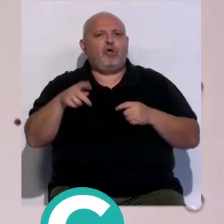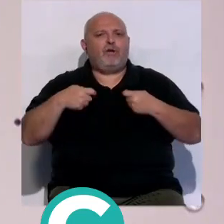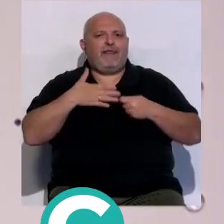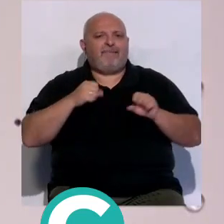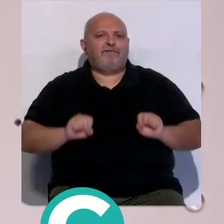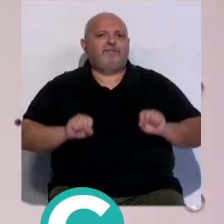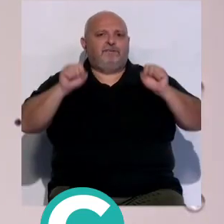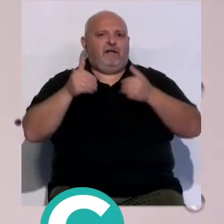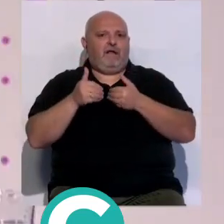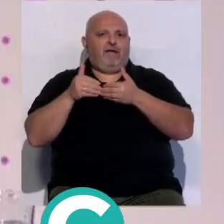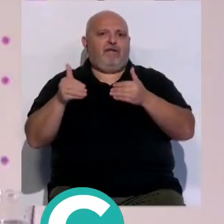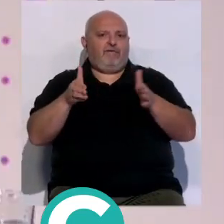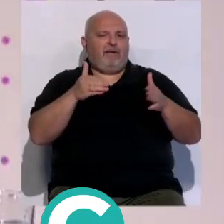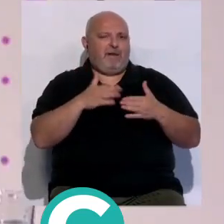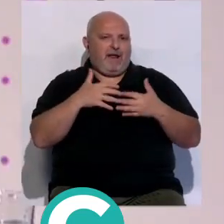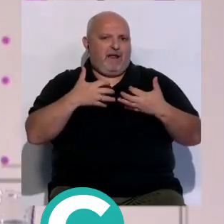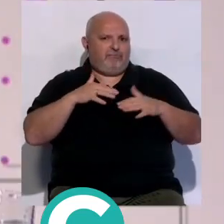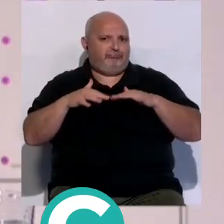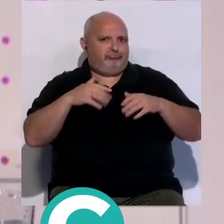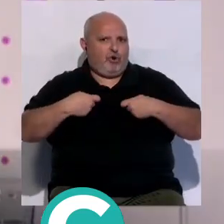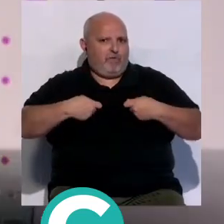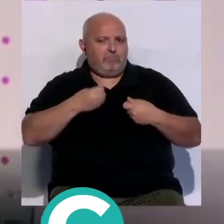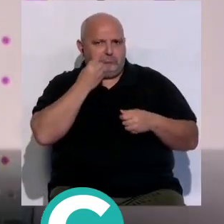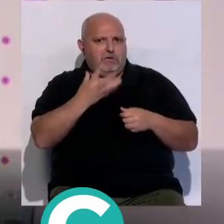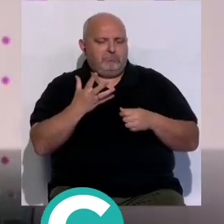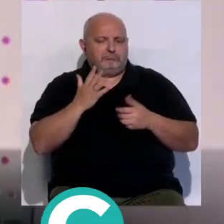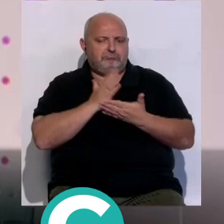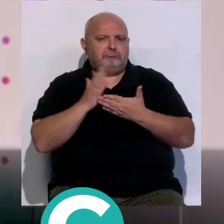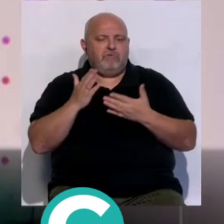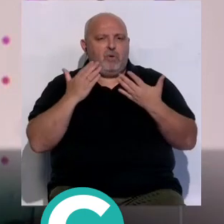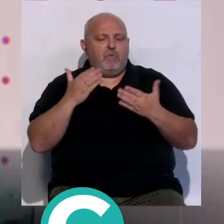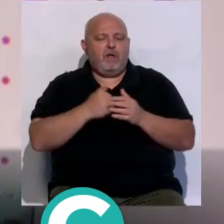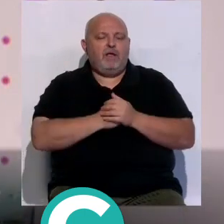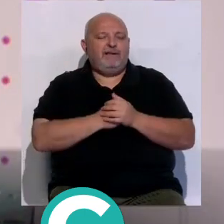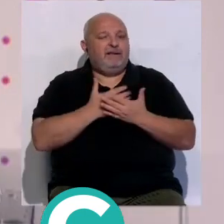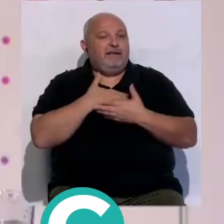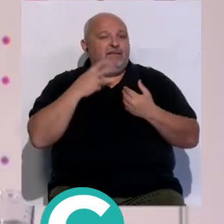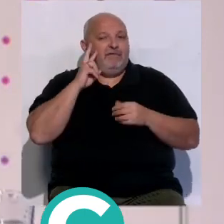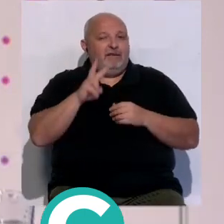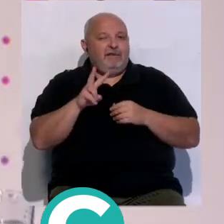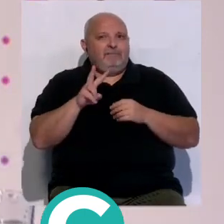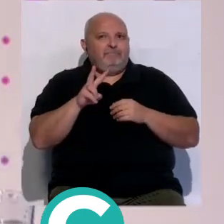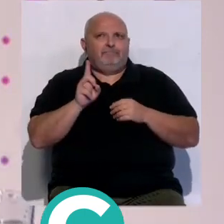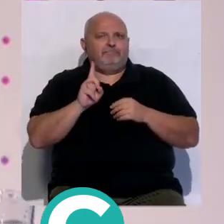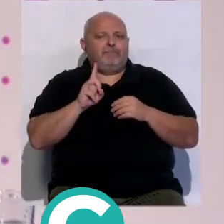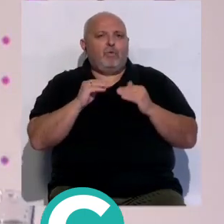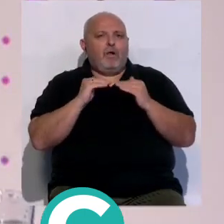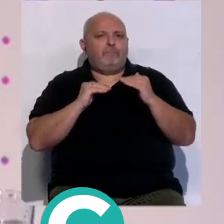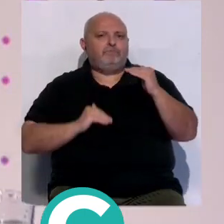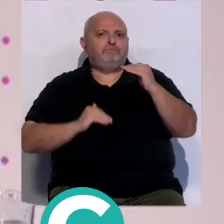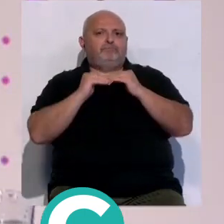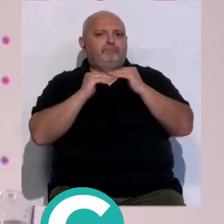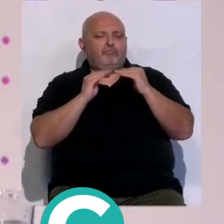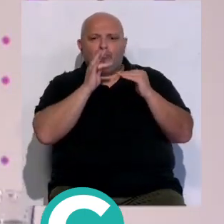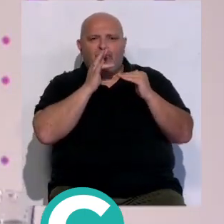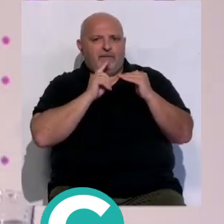levantado su baraja para iniciar la actividad con lo cual bien, en eso nos damos la enhorabuena lo que sí vemos que no llegan hasta el